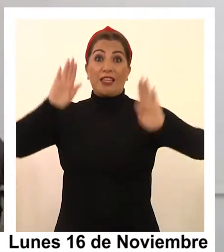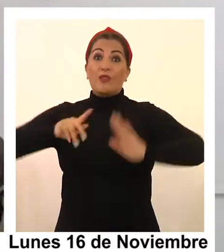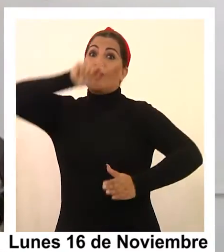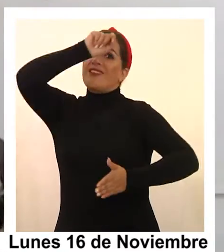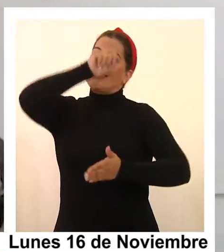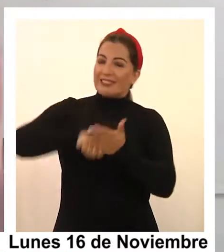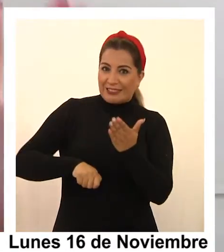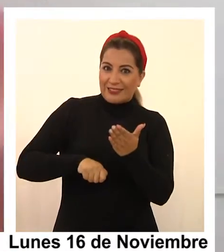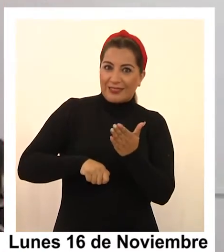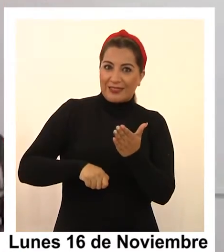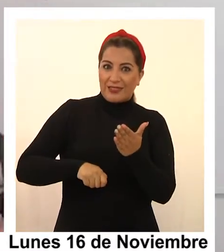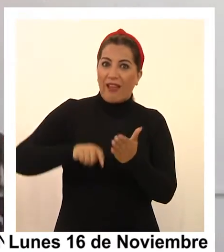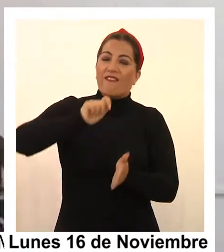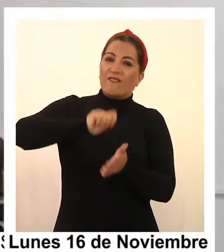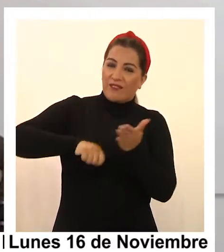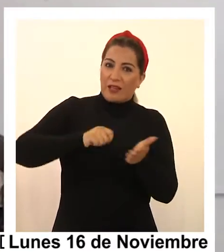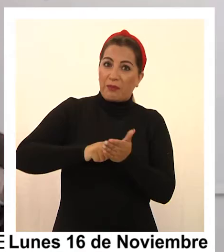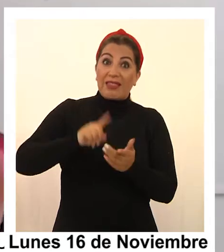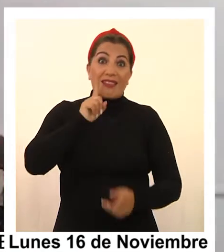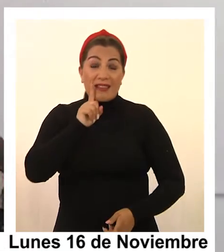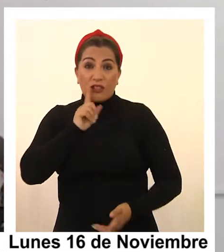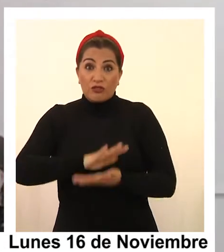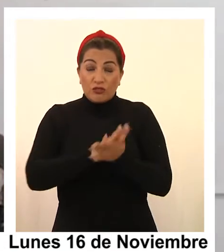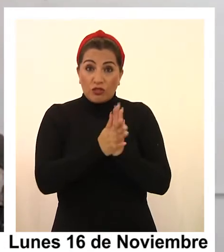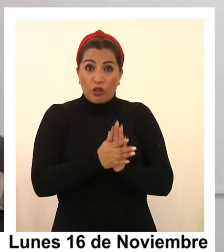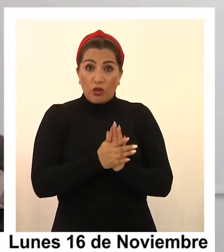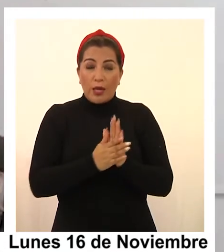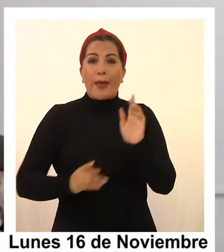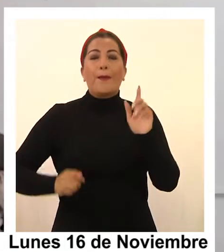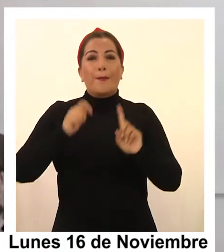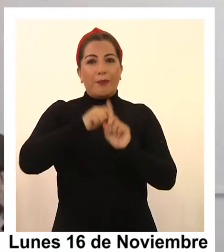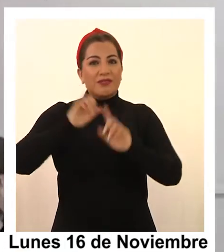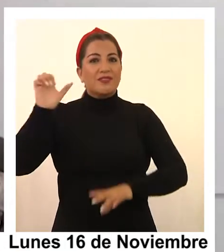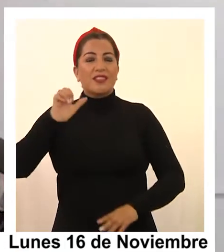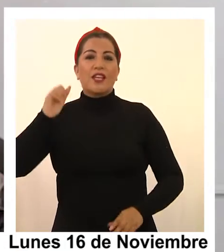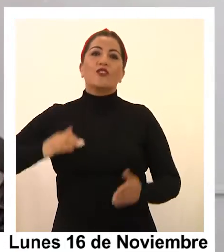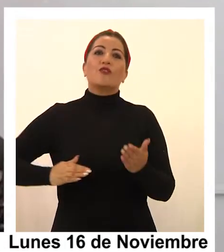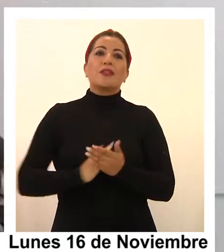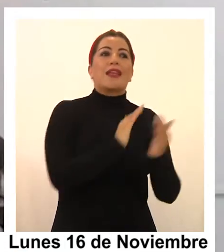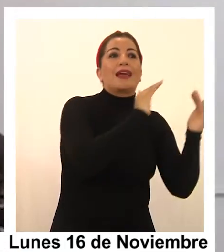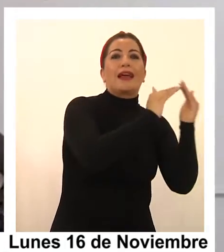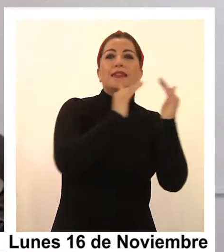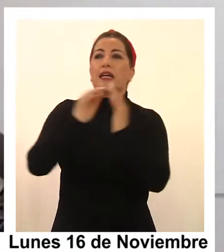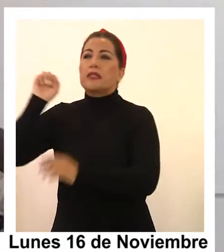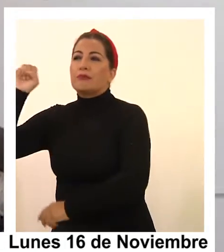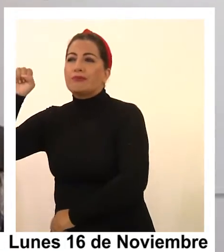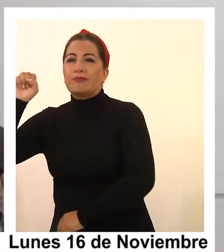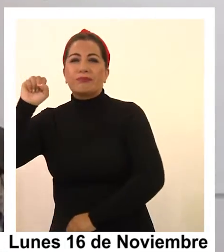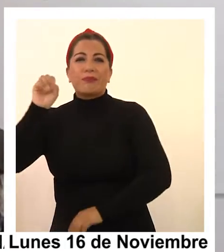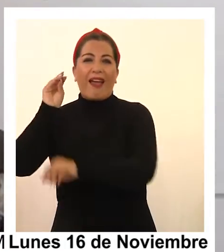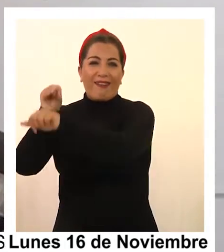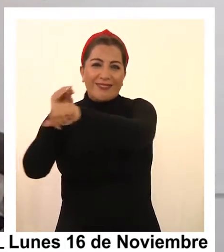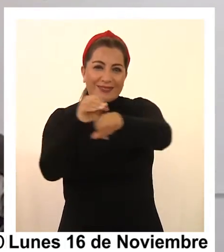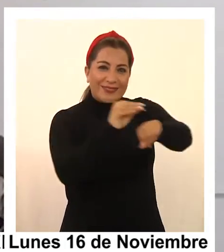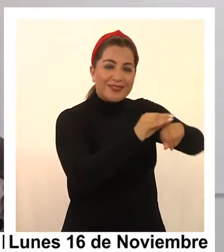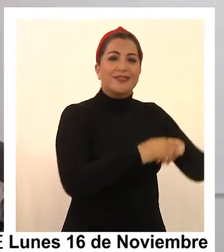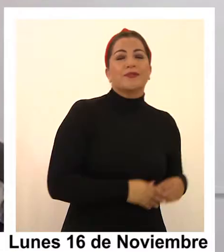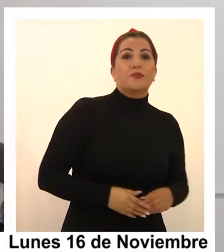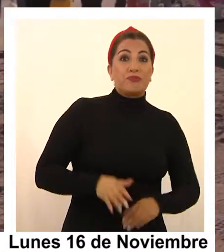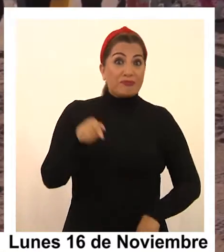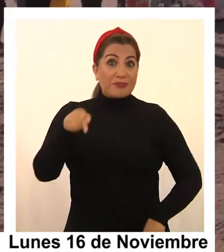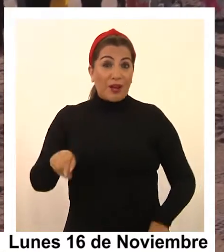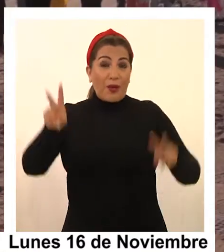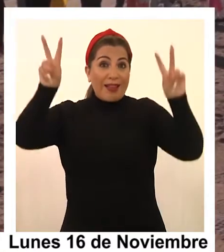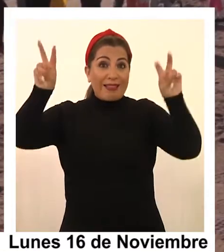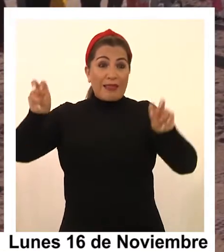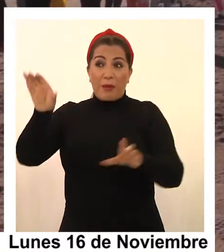ese es el primer paso, inscribir la candidatura, lograr esa cantidad de firmas, y luego de eso, en enero, partir la campaña puerta a puerta, porque estos se ganan